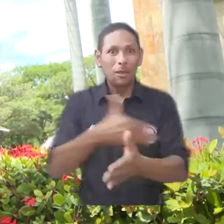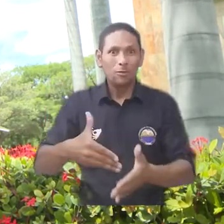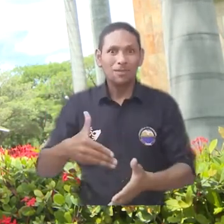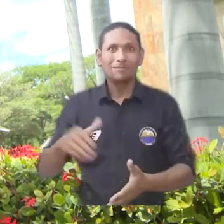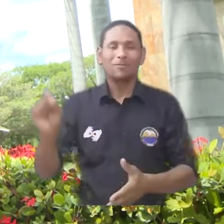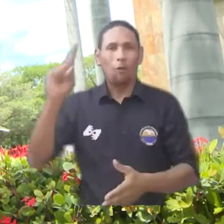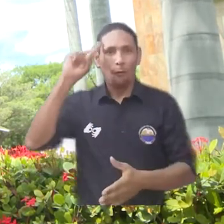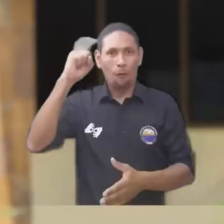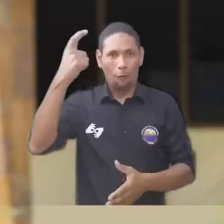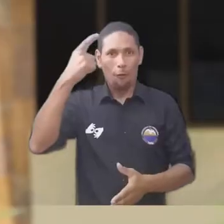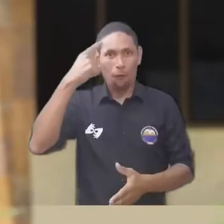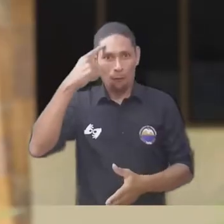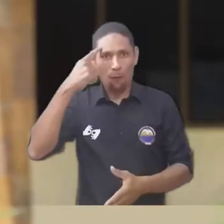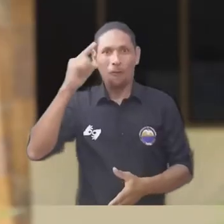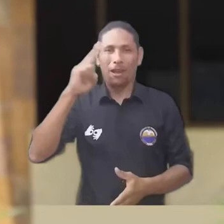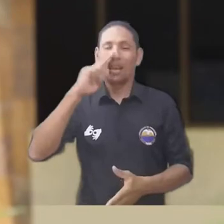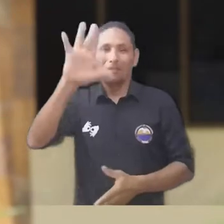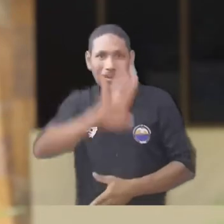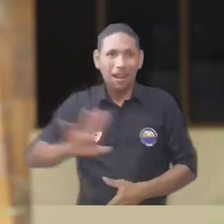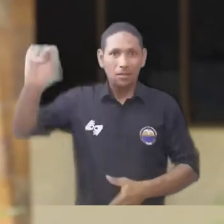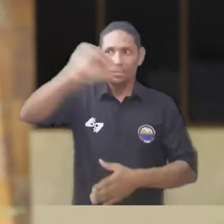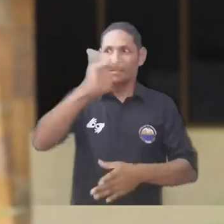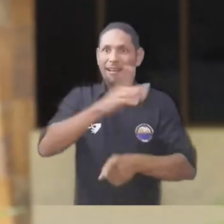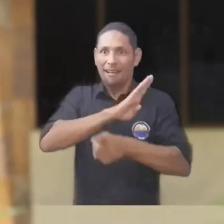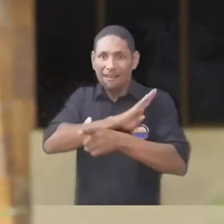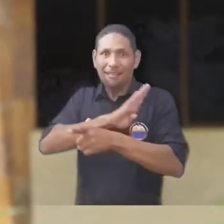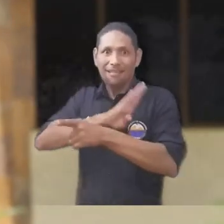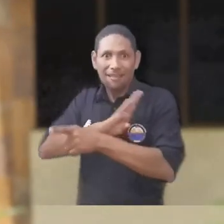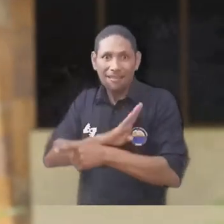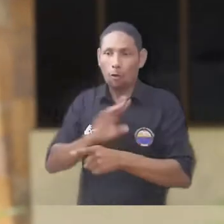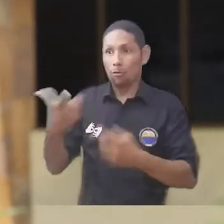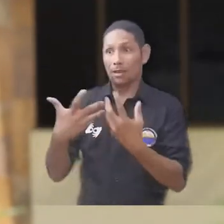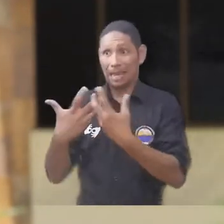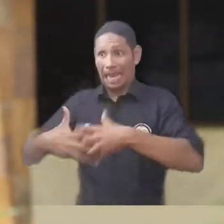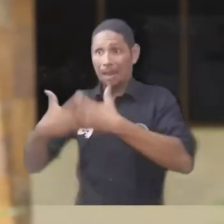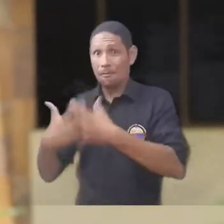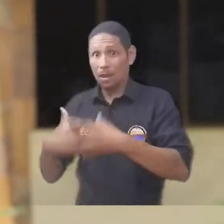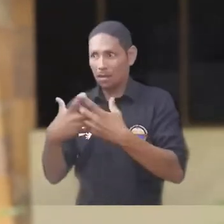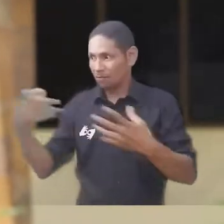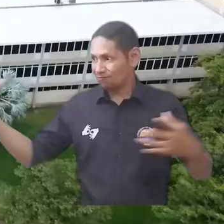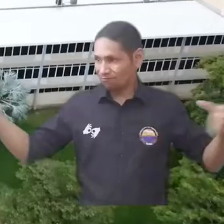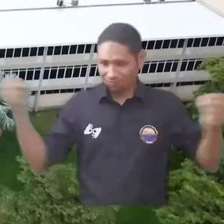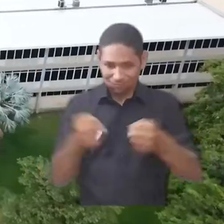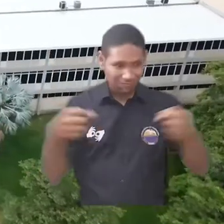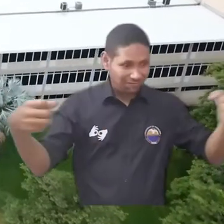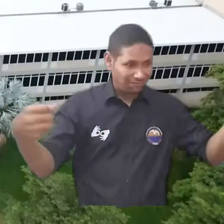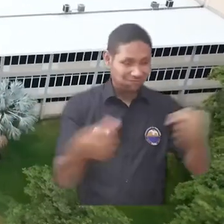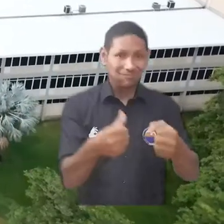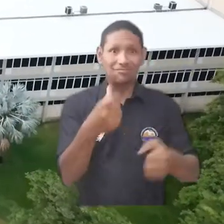del gobierno nacional, así como los aportes de alcaldías de tres municipios y empresas privadas.